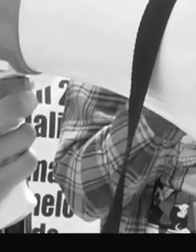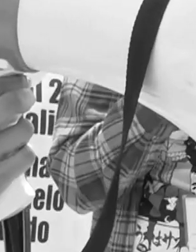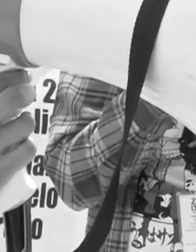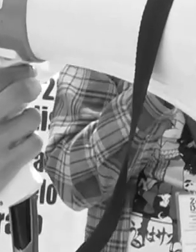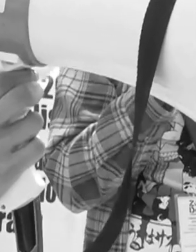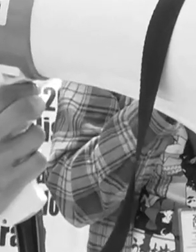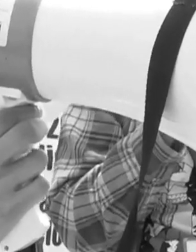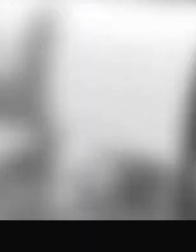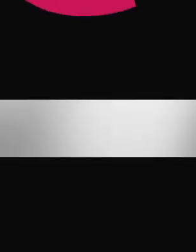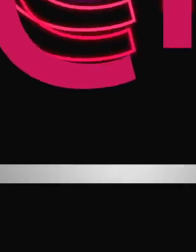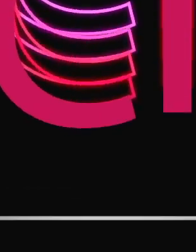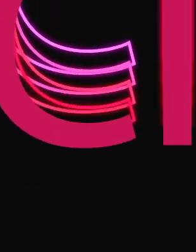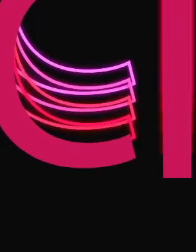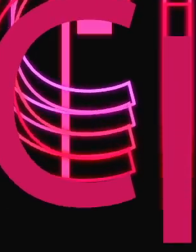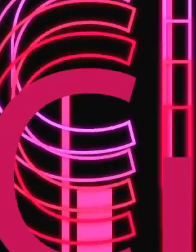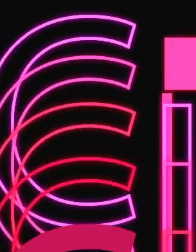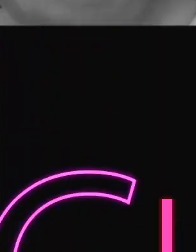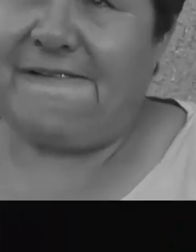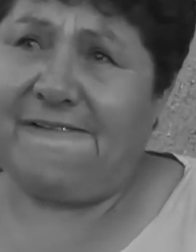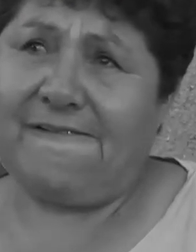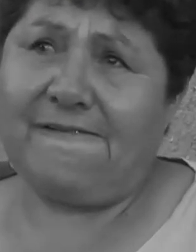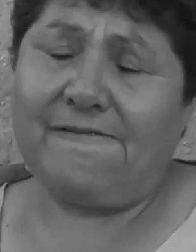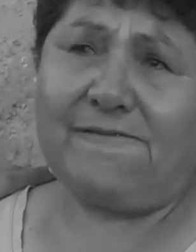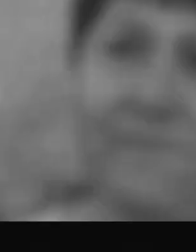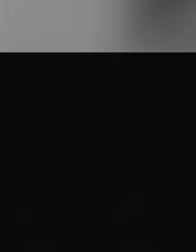Música Música